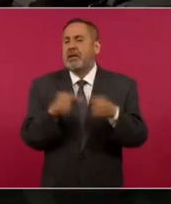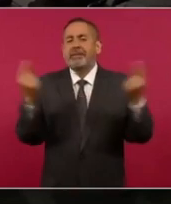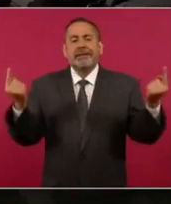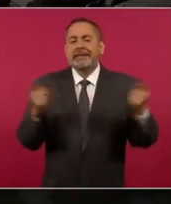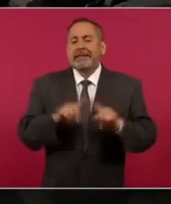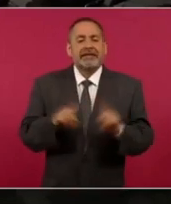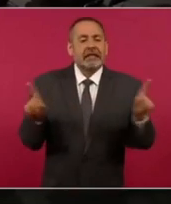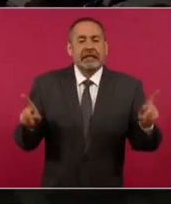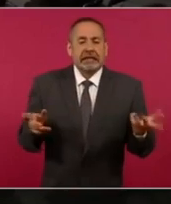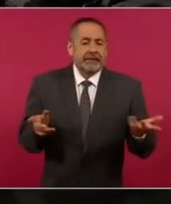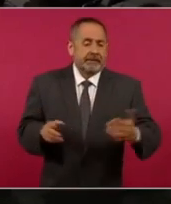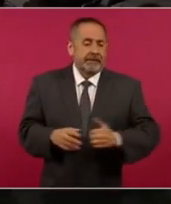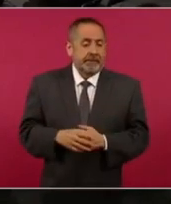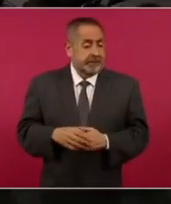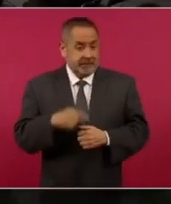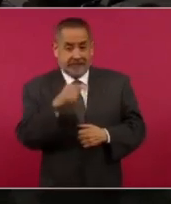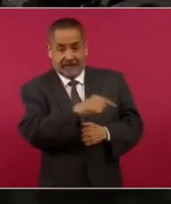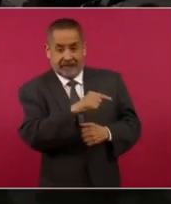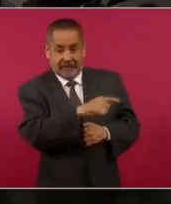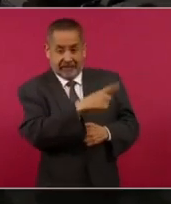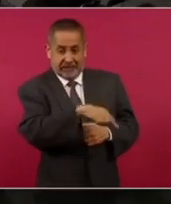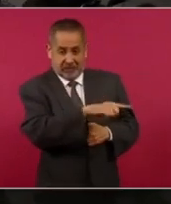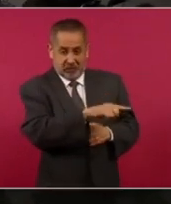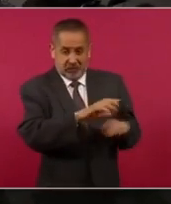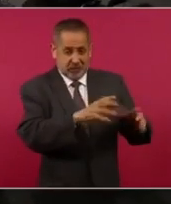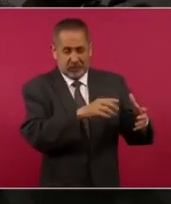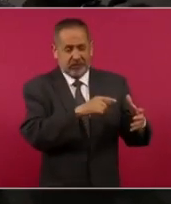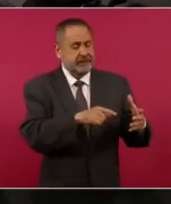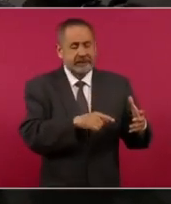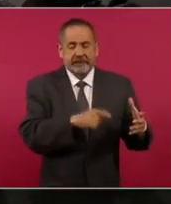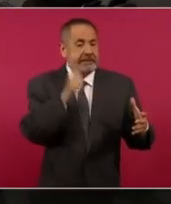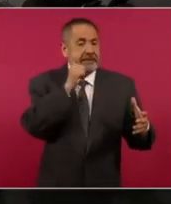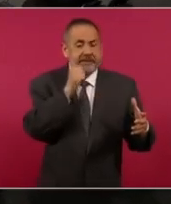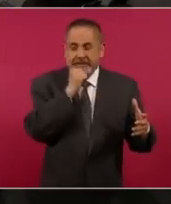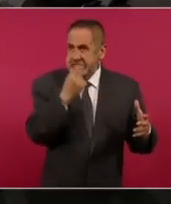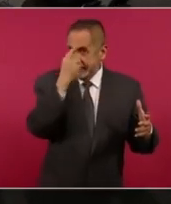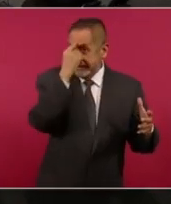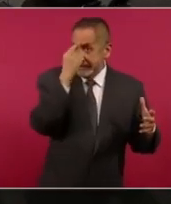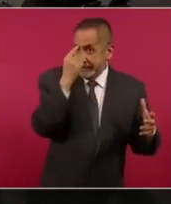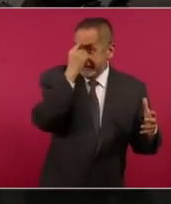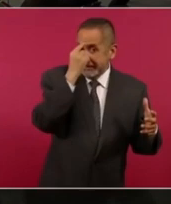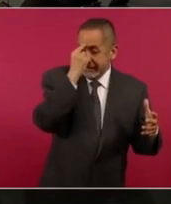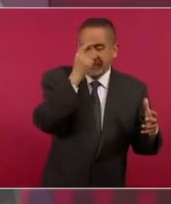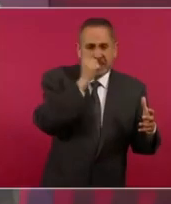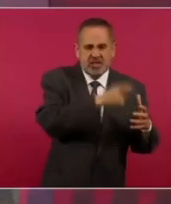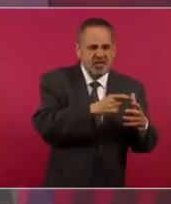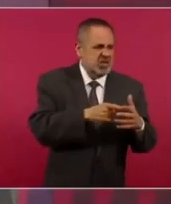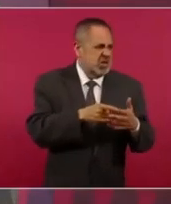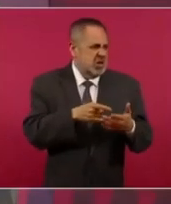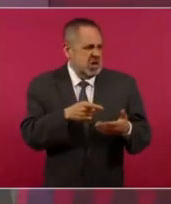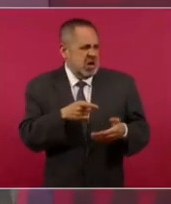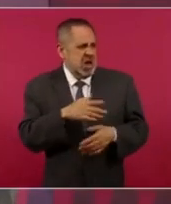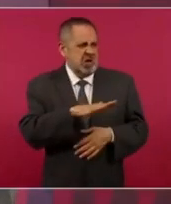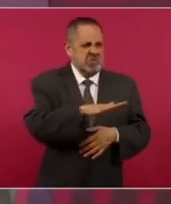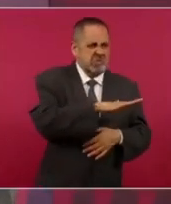Para ellos lo importante es arrasar,